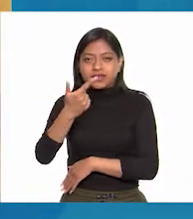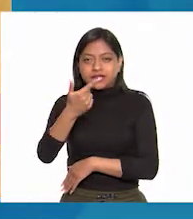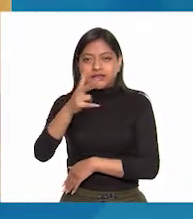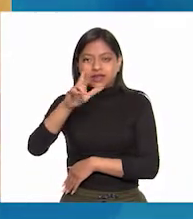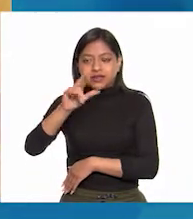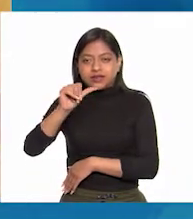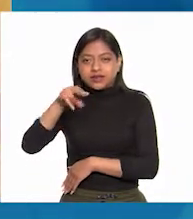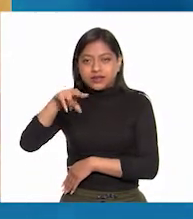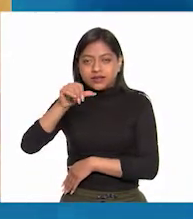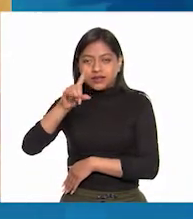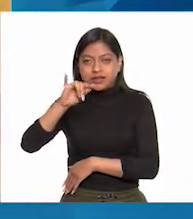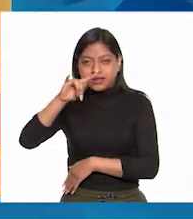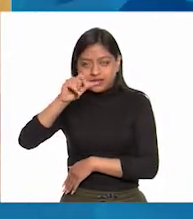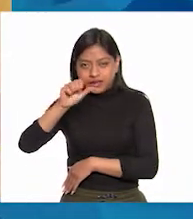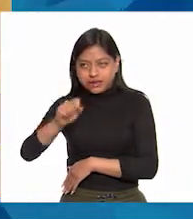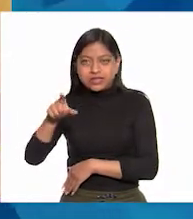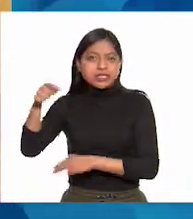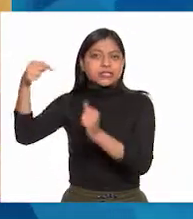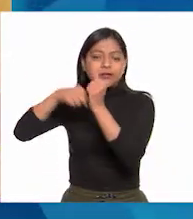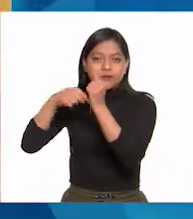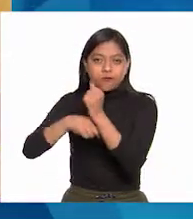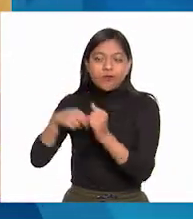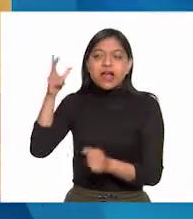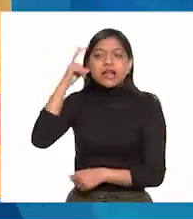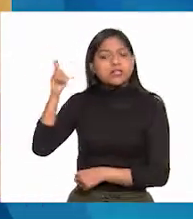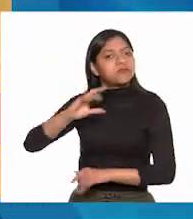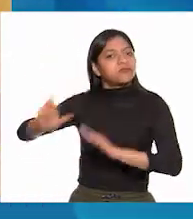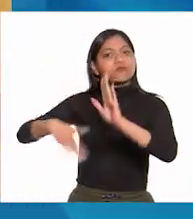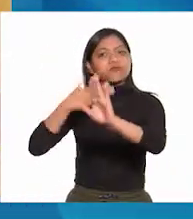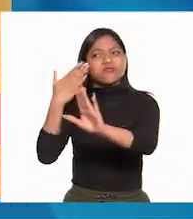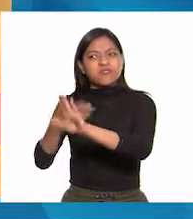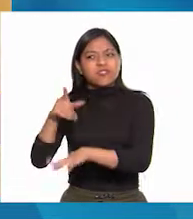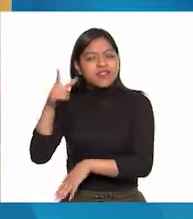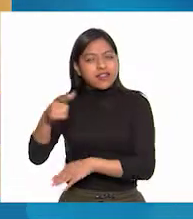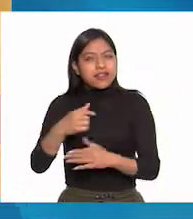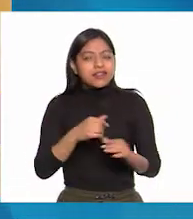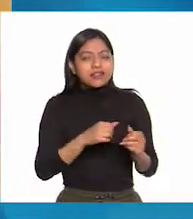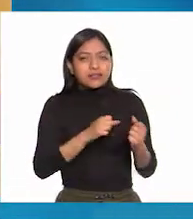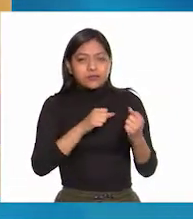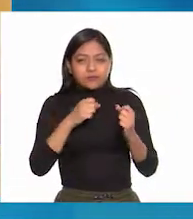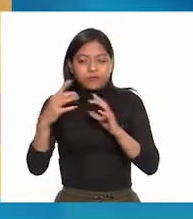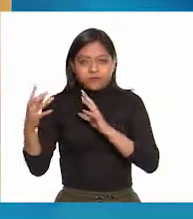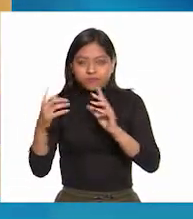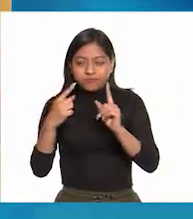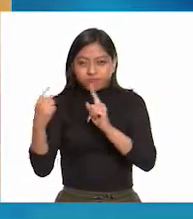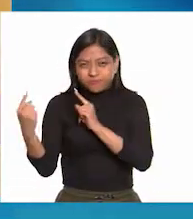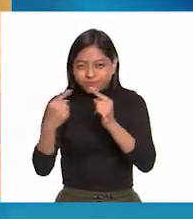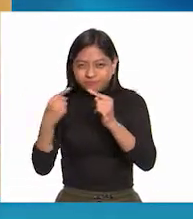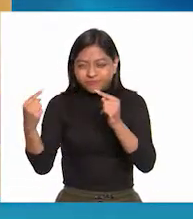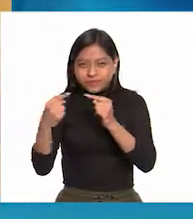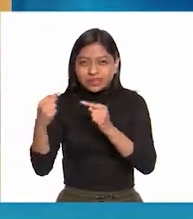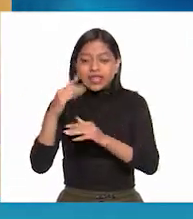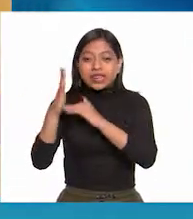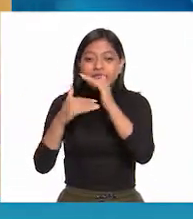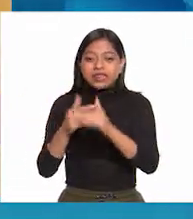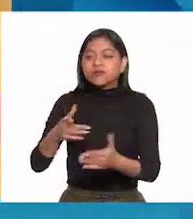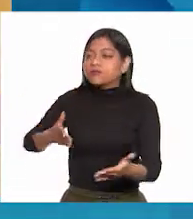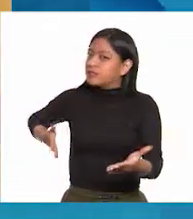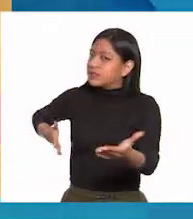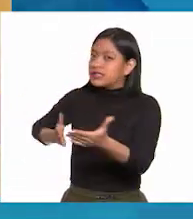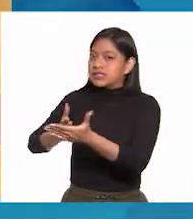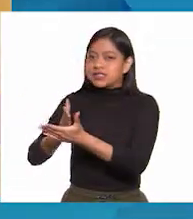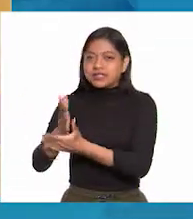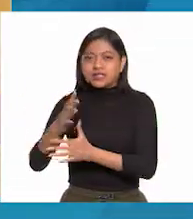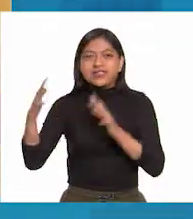Hidalgo dio la orden de ataque y tras una larga resistencia, la muchedumbre invadió la alóndiga y se lanzó a una